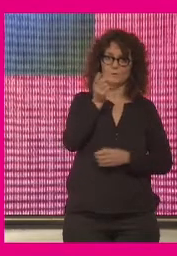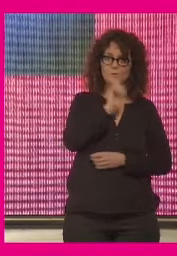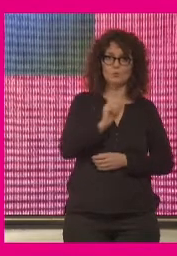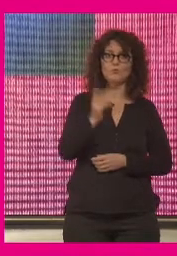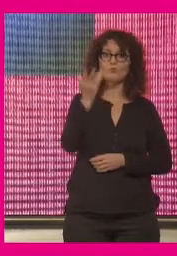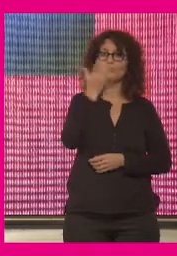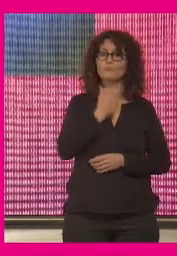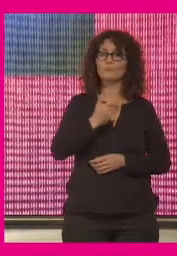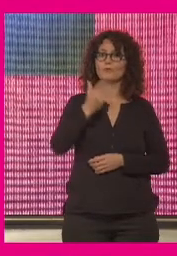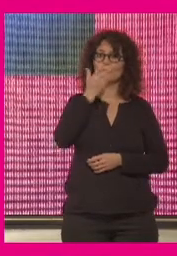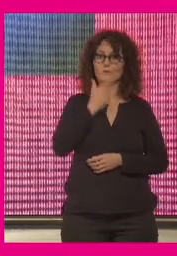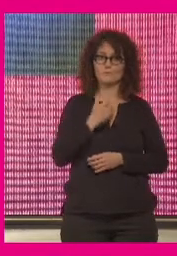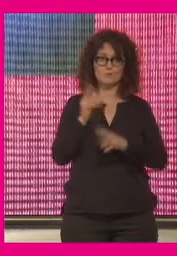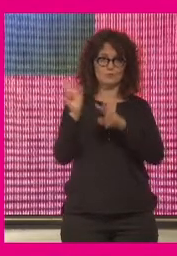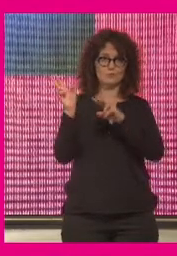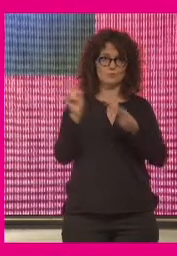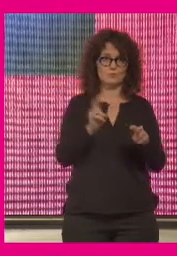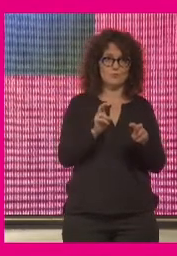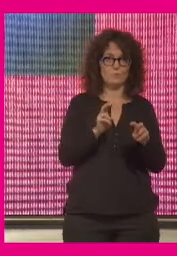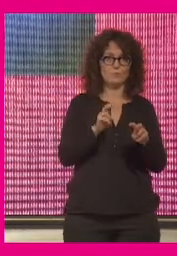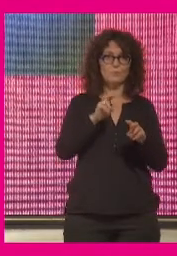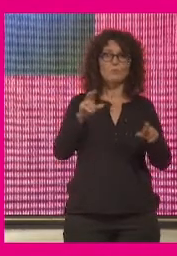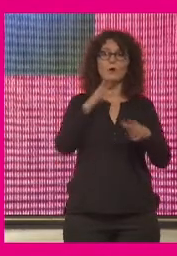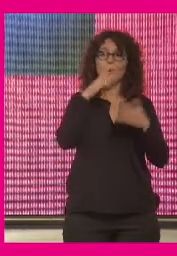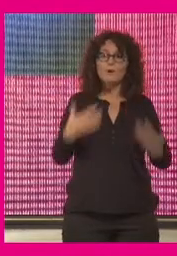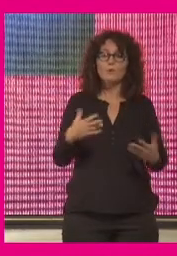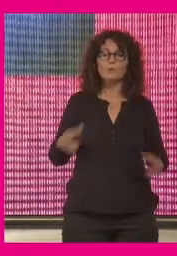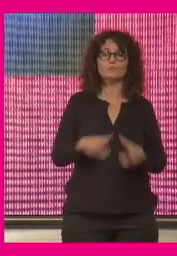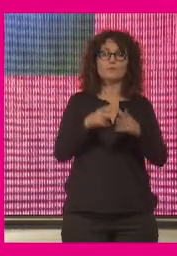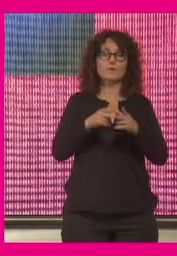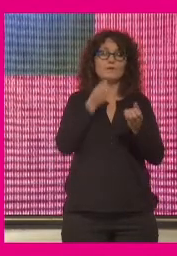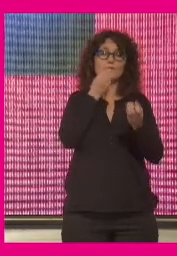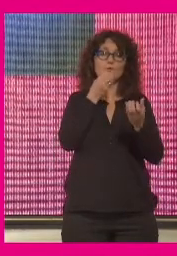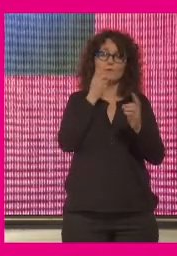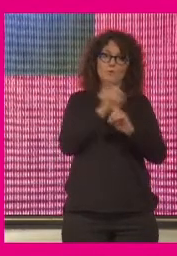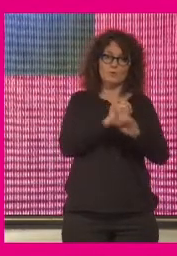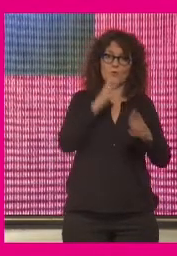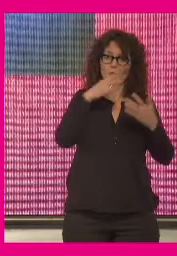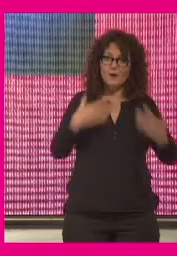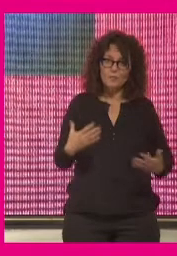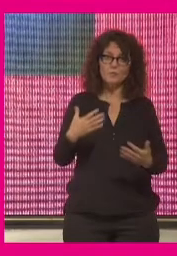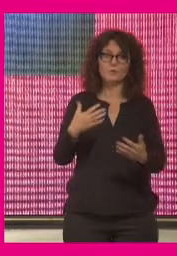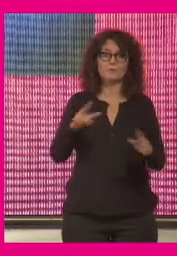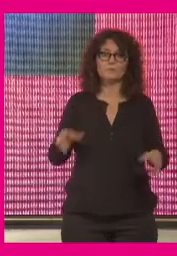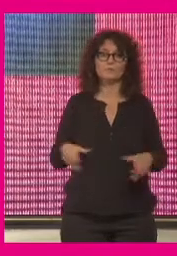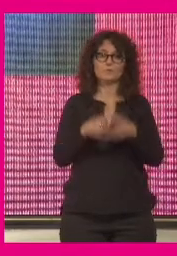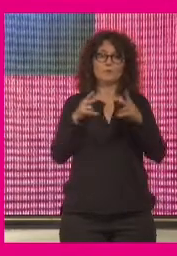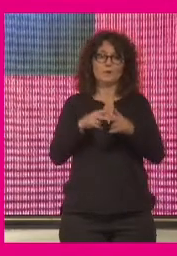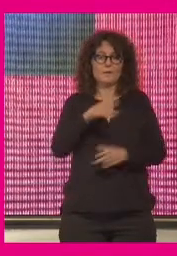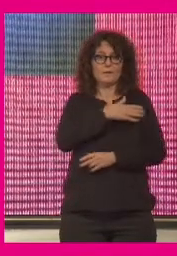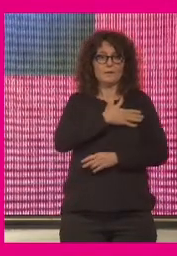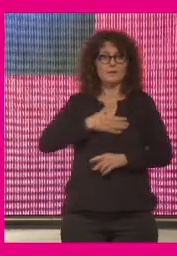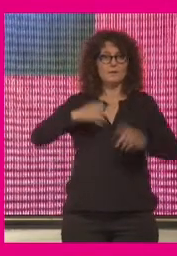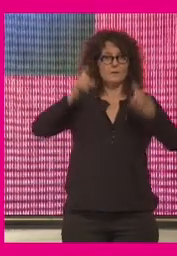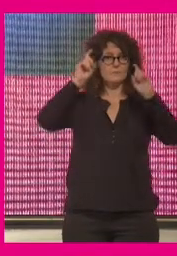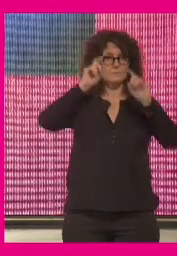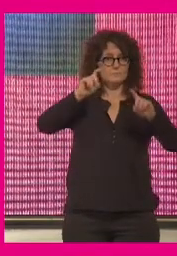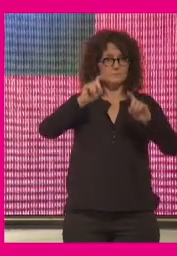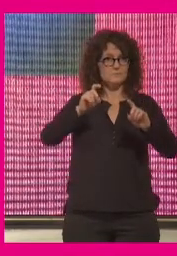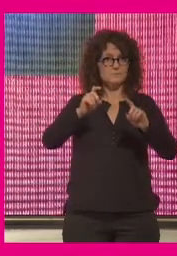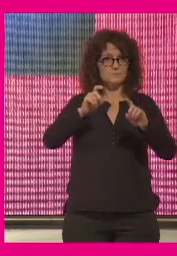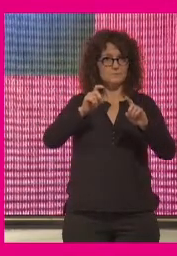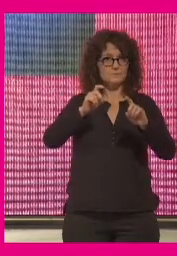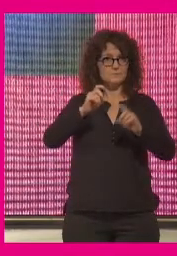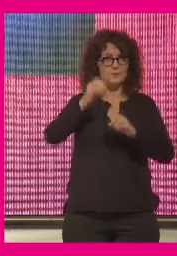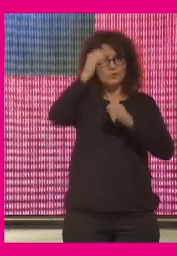conocimiento nuevo no estamos en la sociedad de la información no estamos en una sociedad en la cual hay que instruir al atente